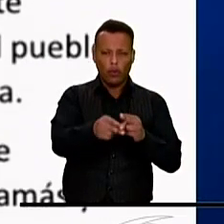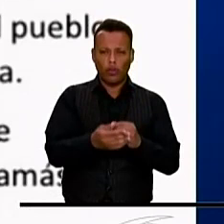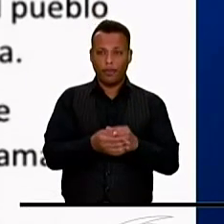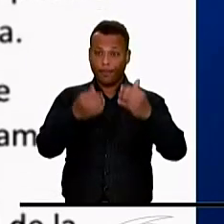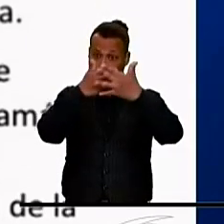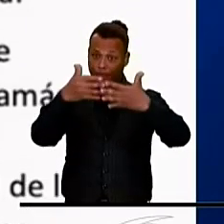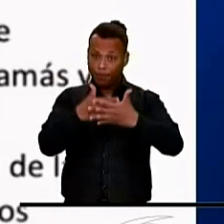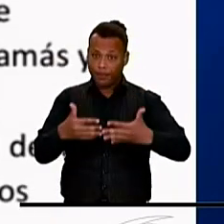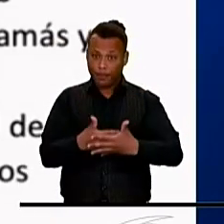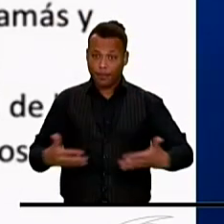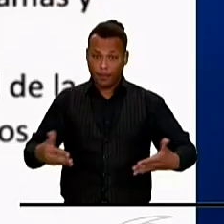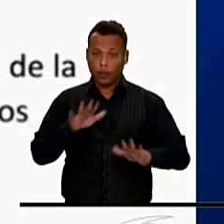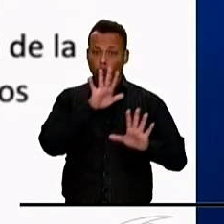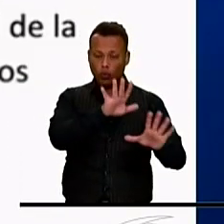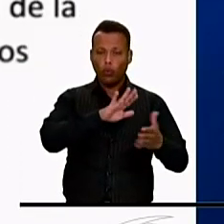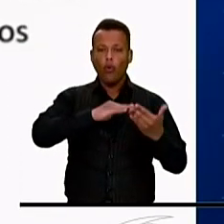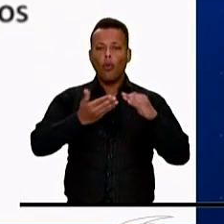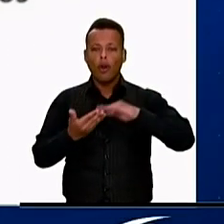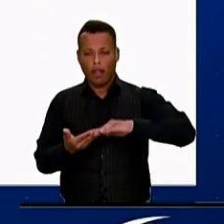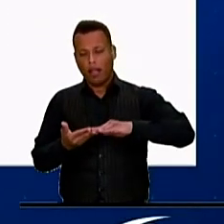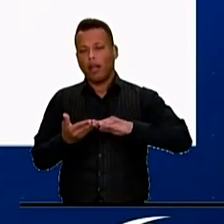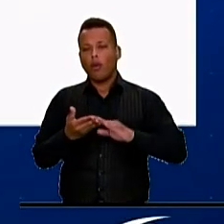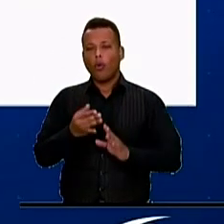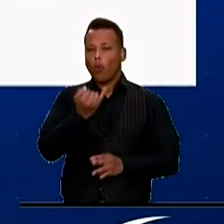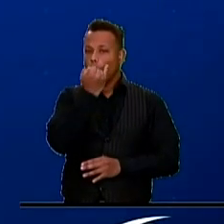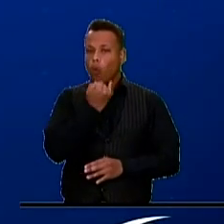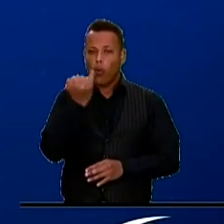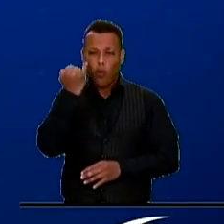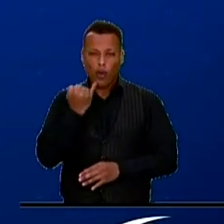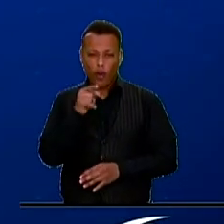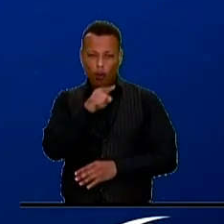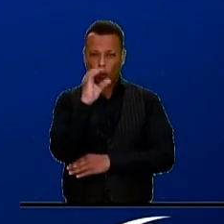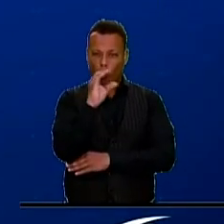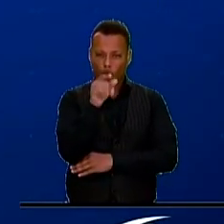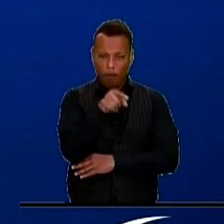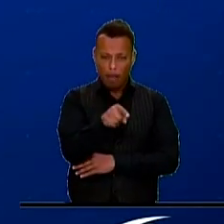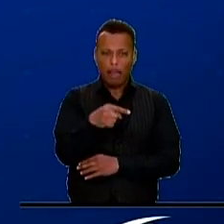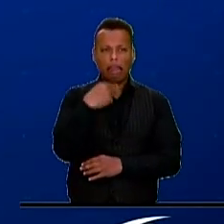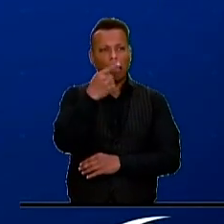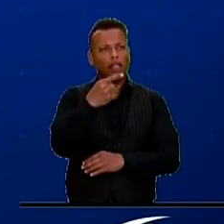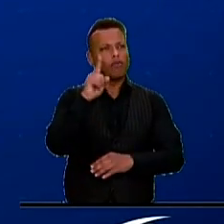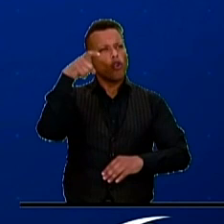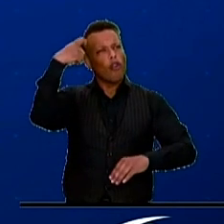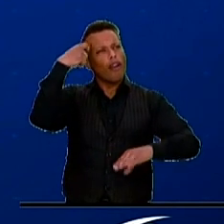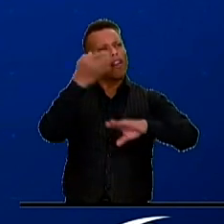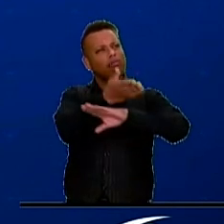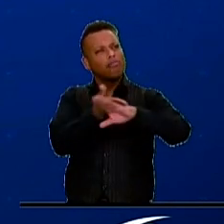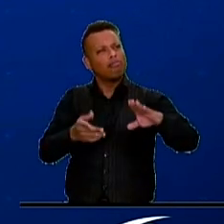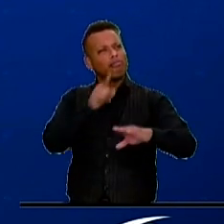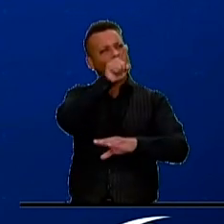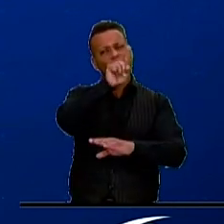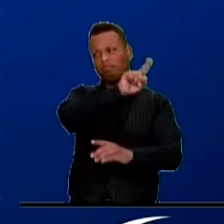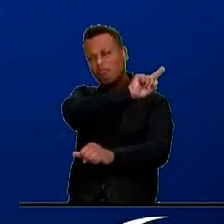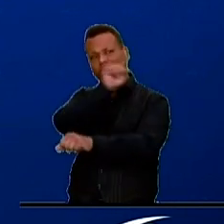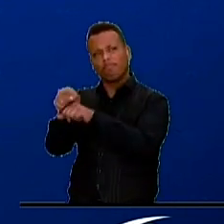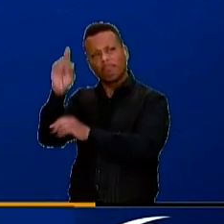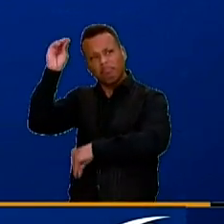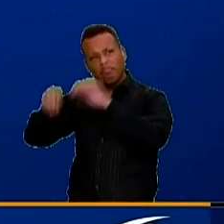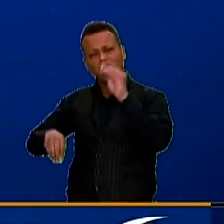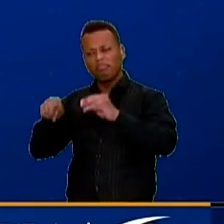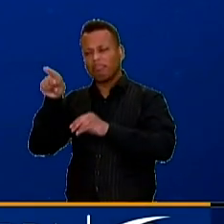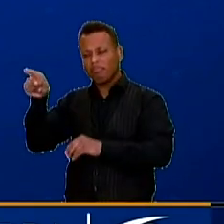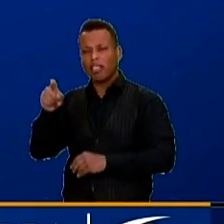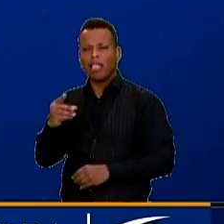Confederación de las Comunidades Judías en Colombia le piden al gobierno condenar el ataque a Israel. Pero por el lado palestino